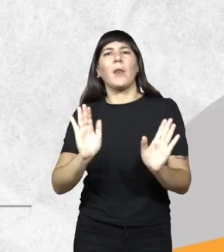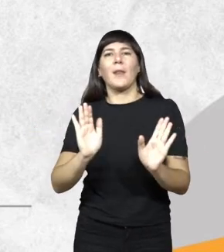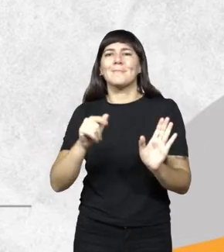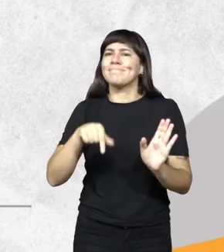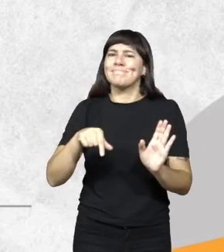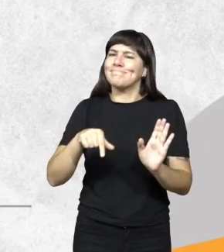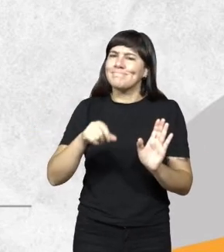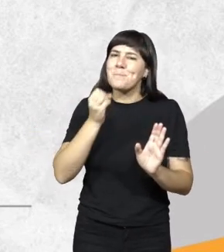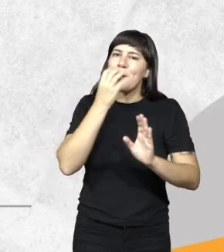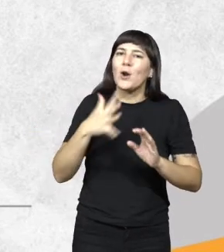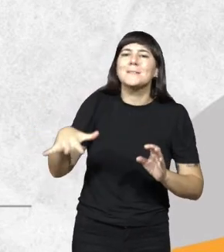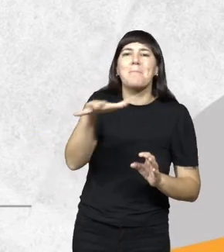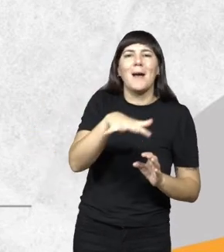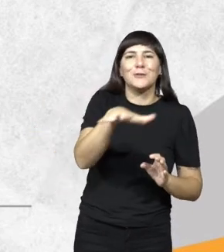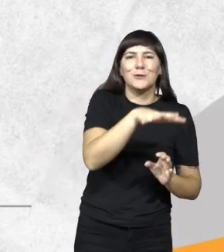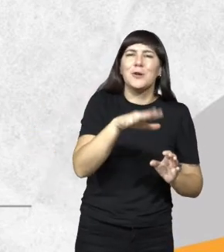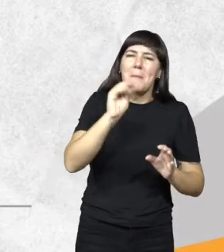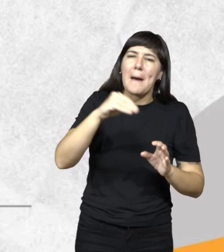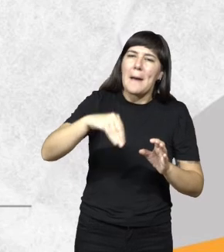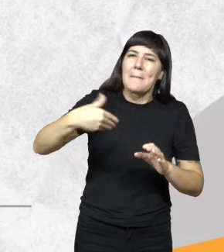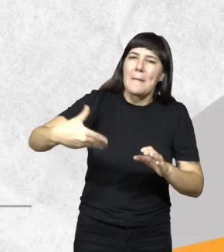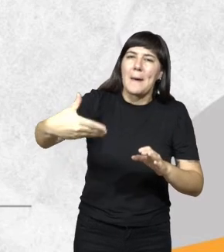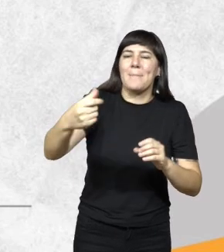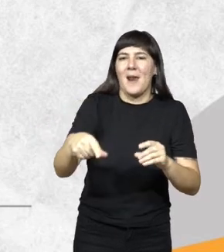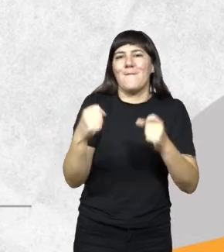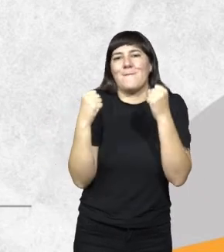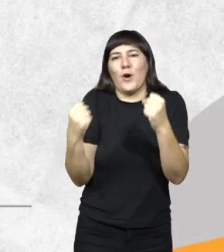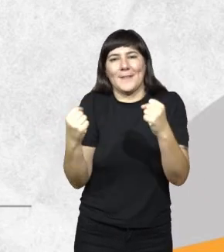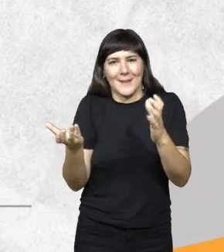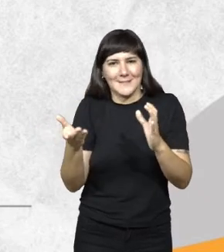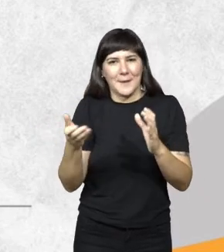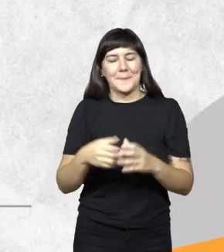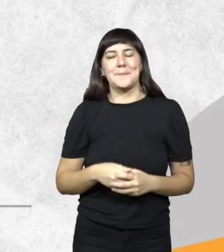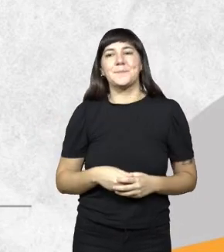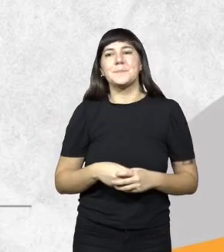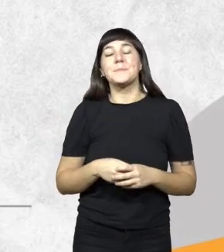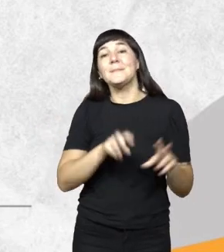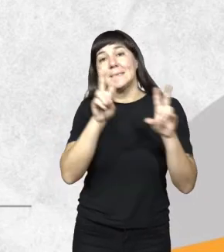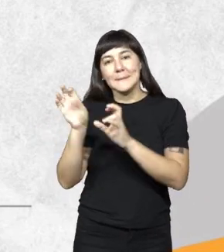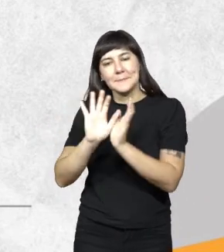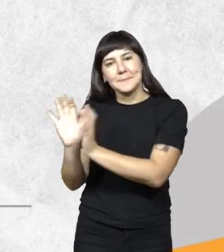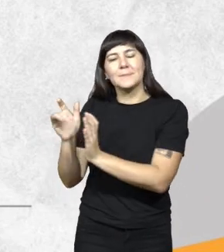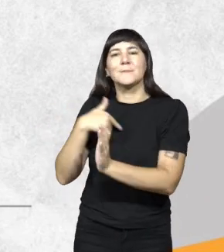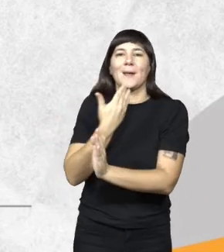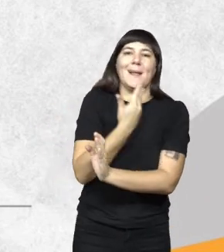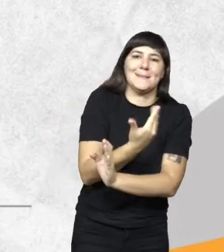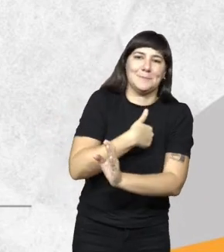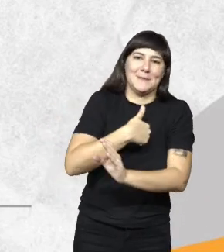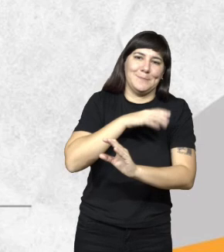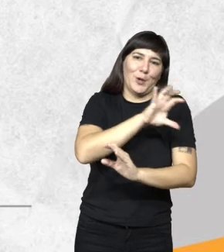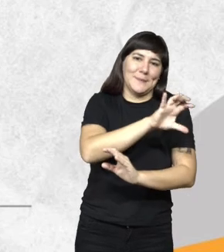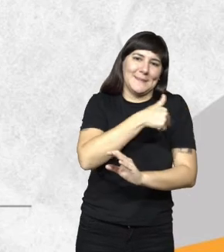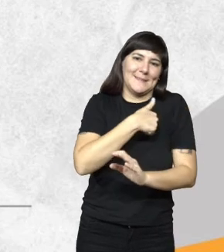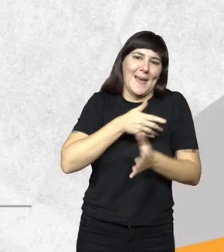secuencia de espacios en los que podamos aprender a fortalecerlos en ese sentido. Por otro lado, bueno, agradecer a mi provincia natal,